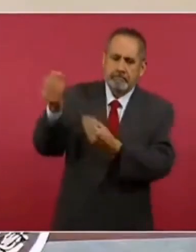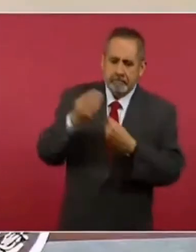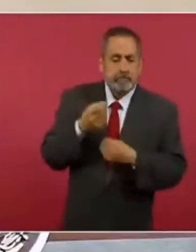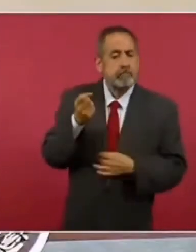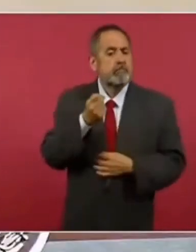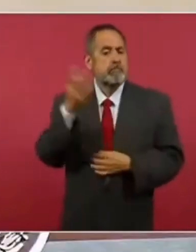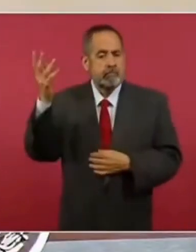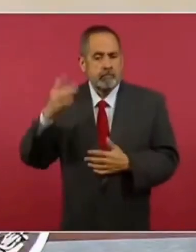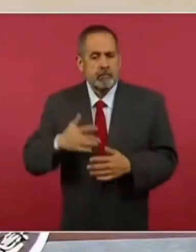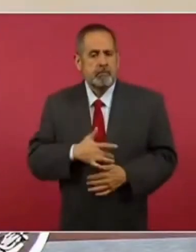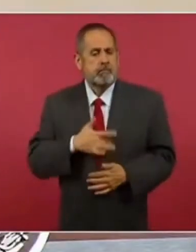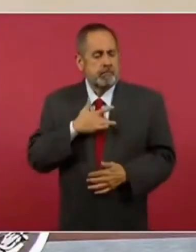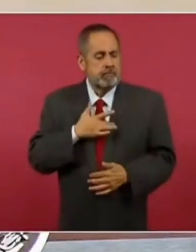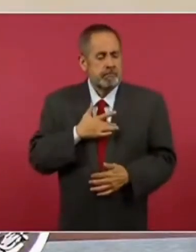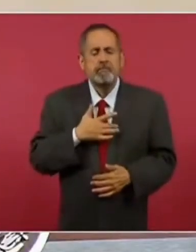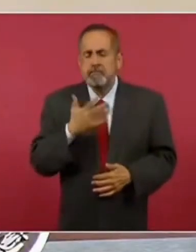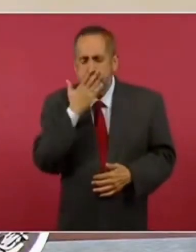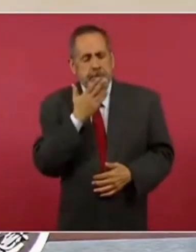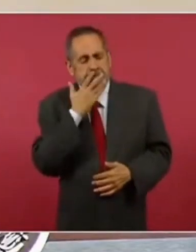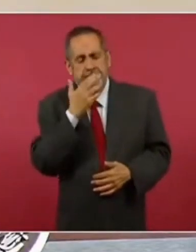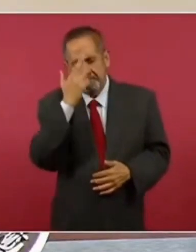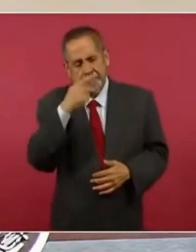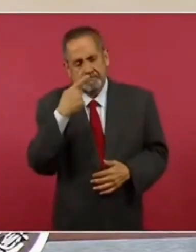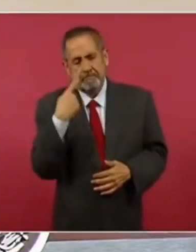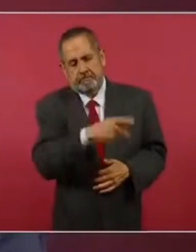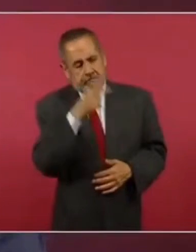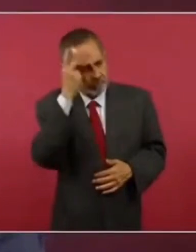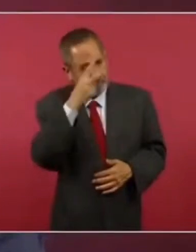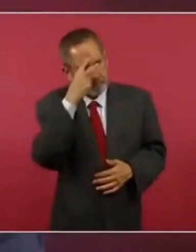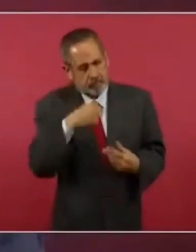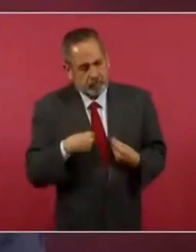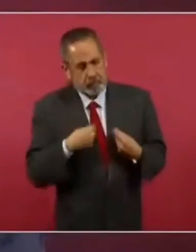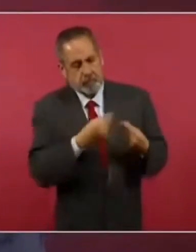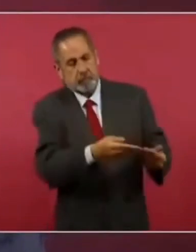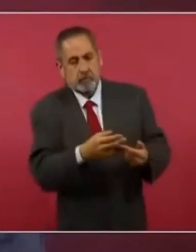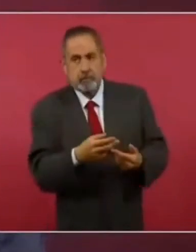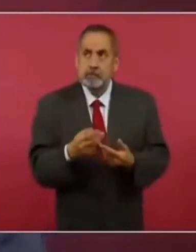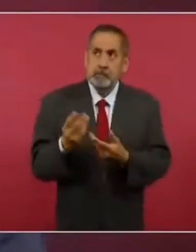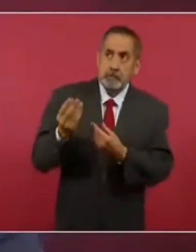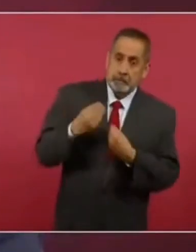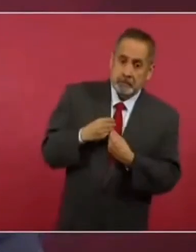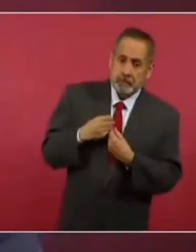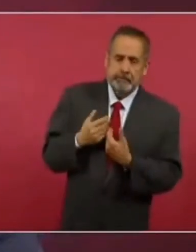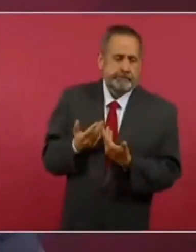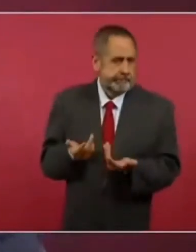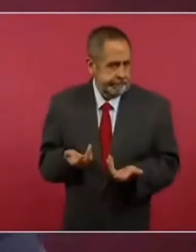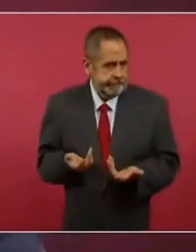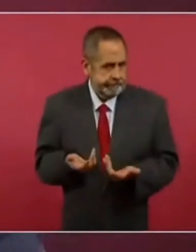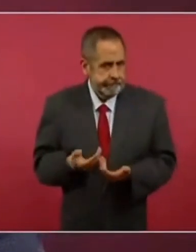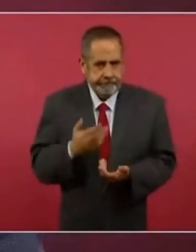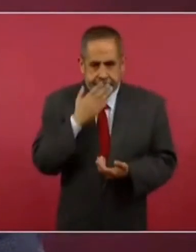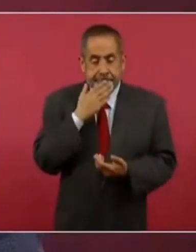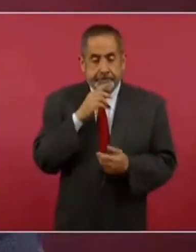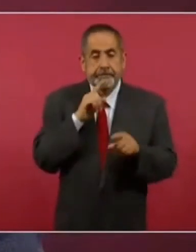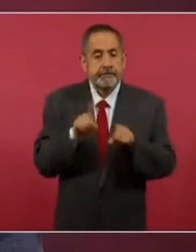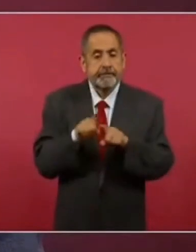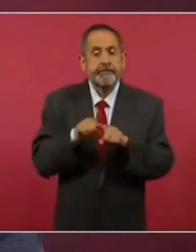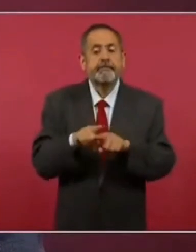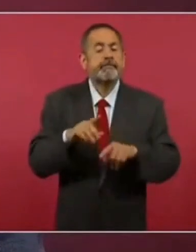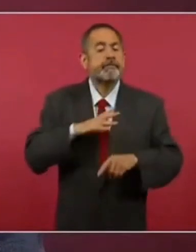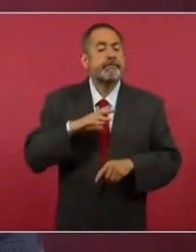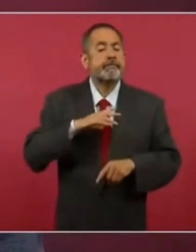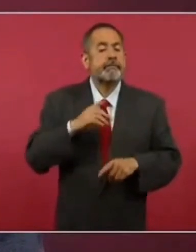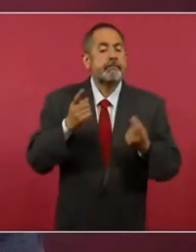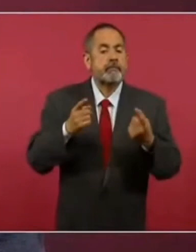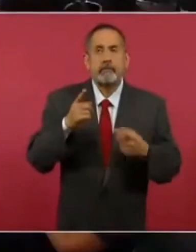a sensibilizarse y por supuesto lo que también hemos logrado es que haya ya una